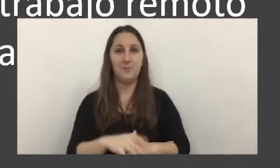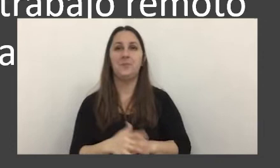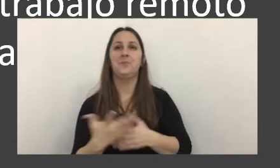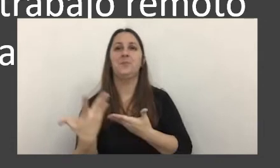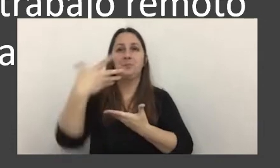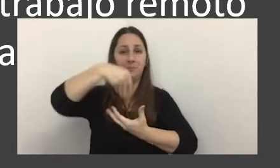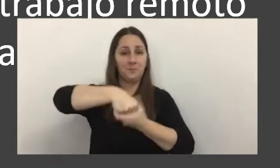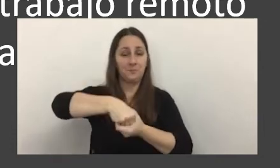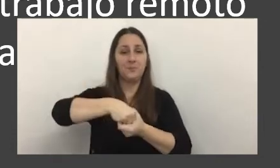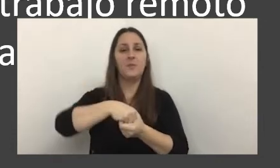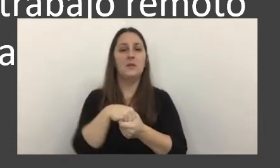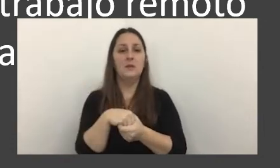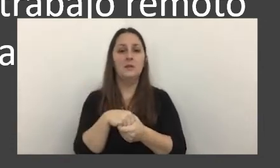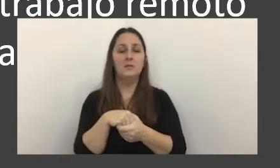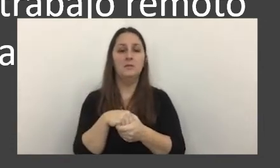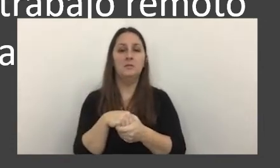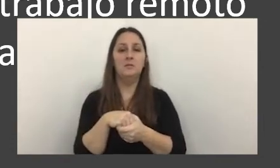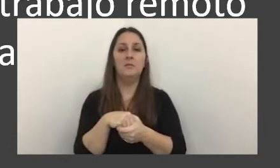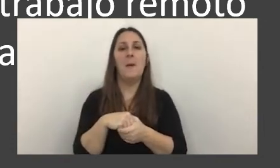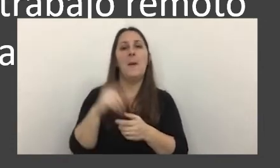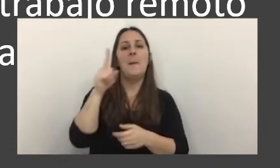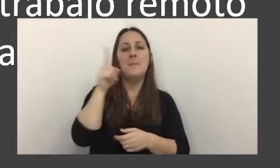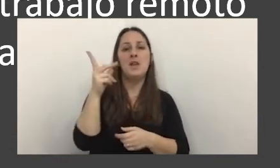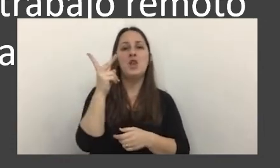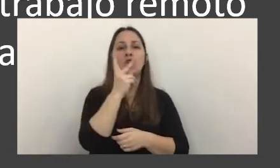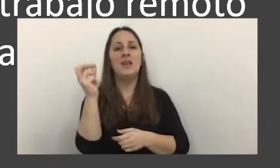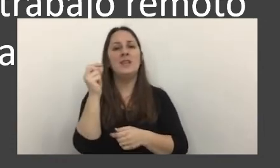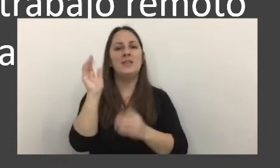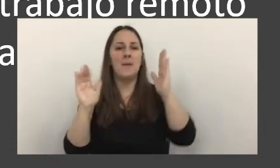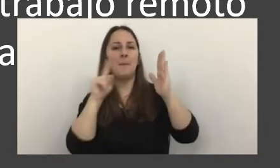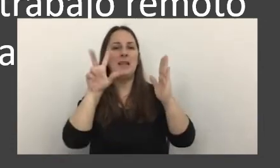incorpora unas 1200 a 1300